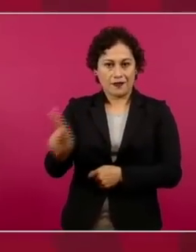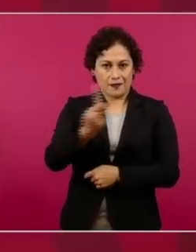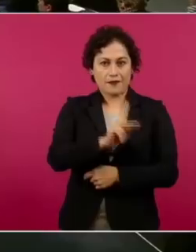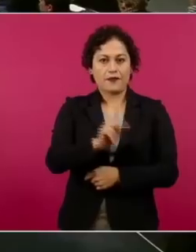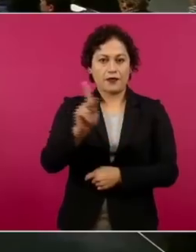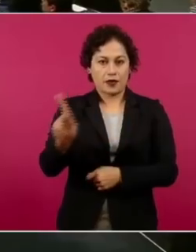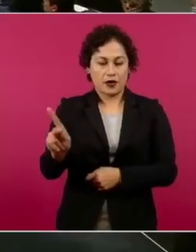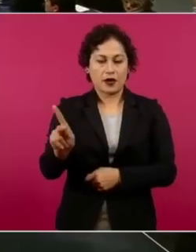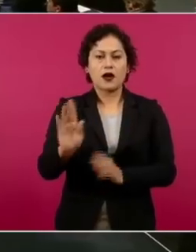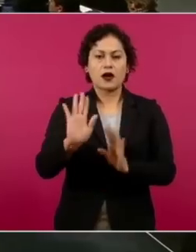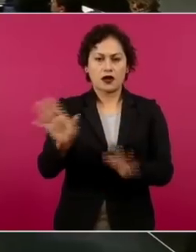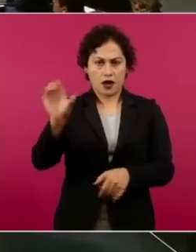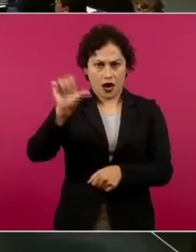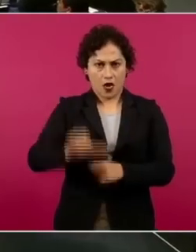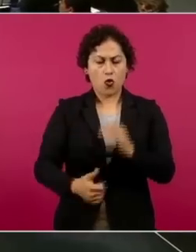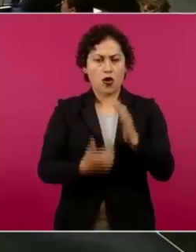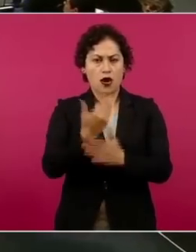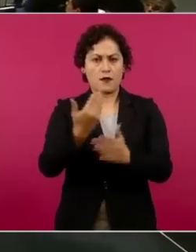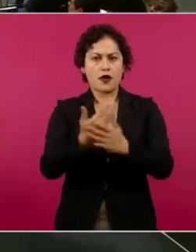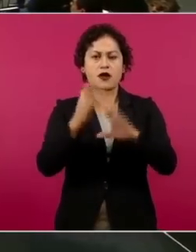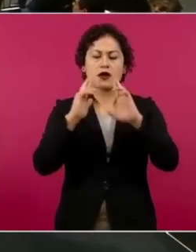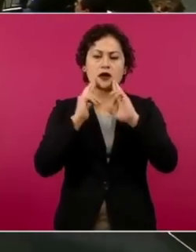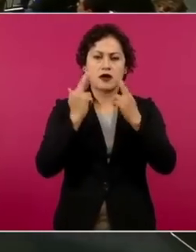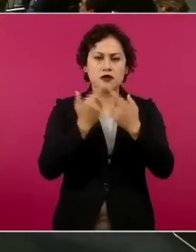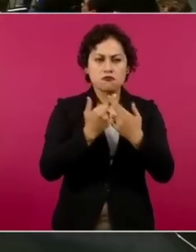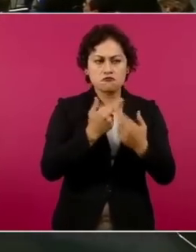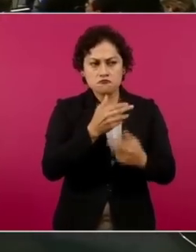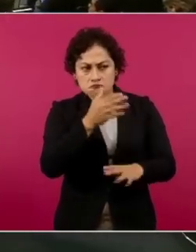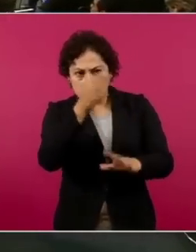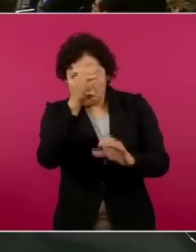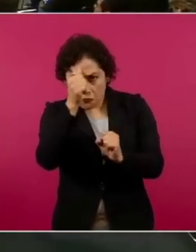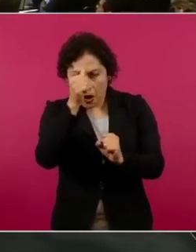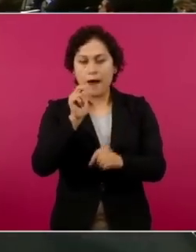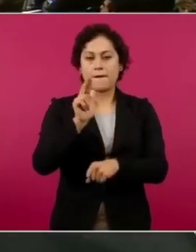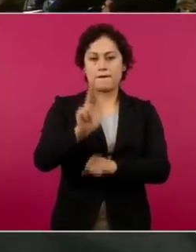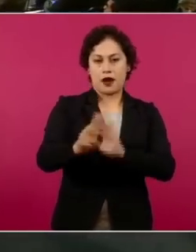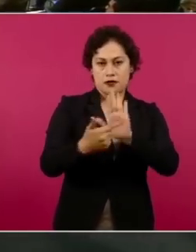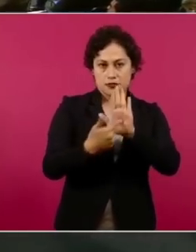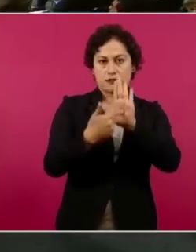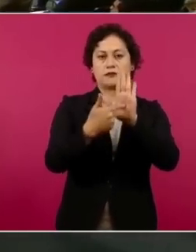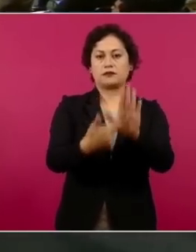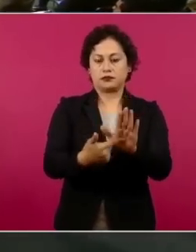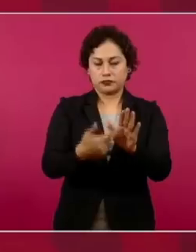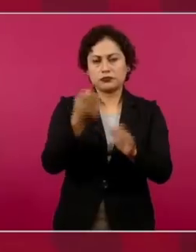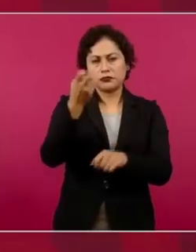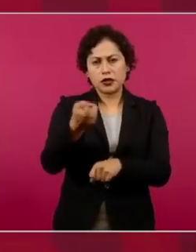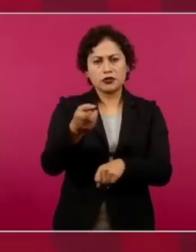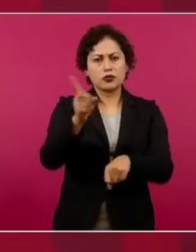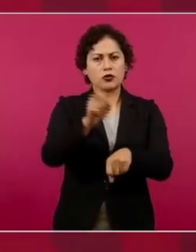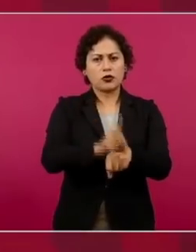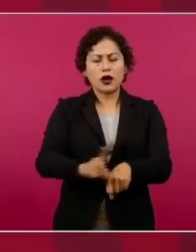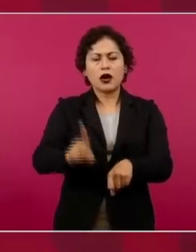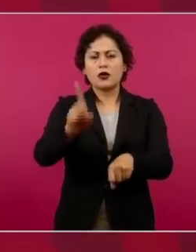se acordó de que se trata el martes. Y constantemente estamos haciendo eso, estamos liberando